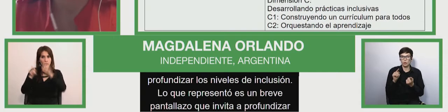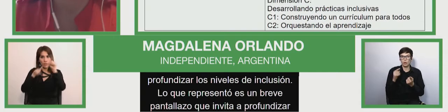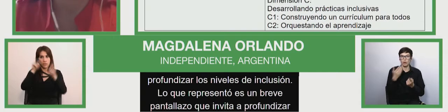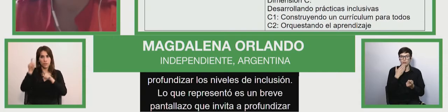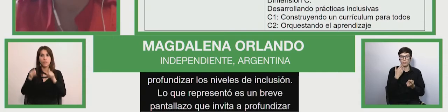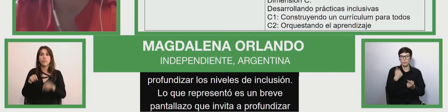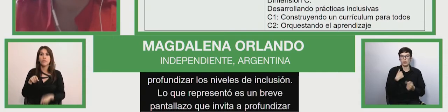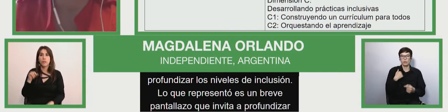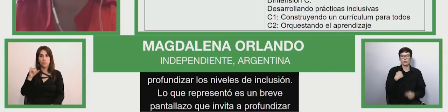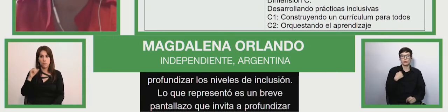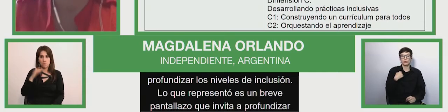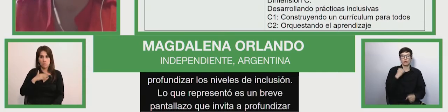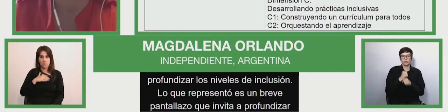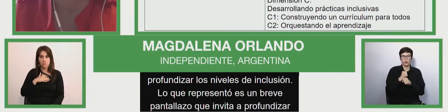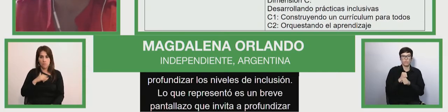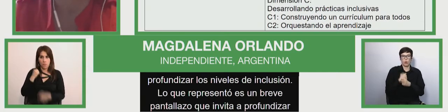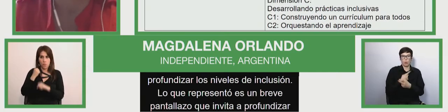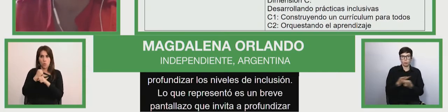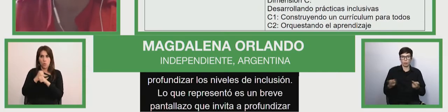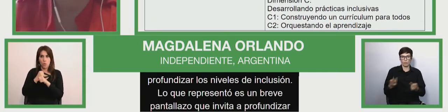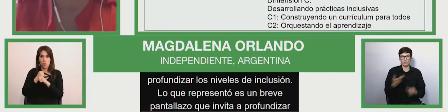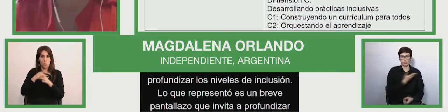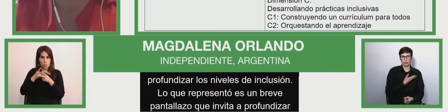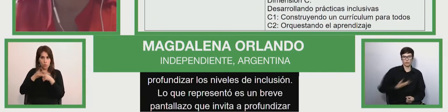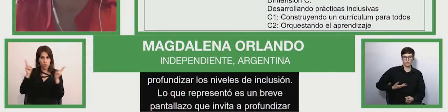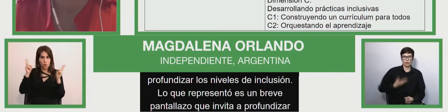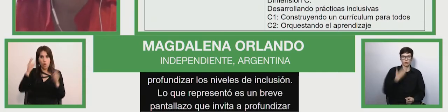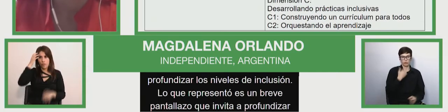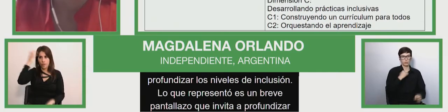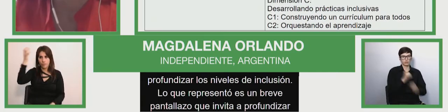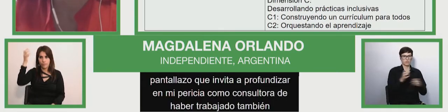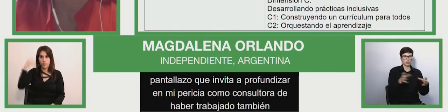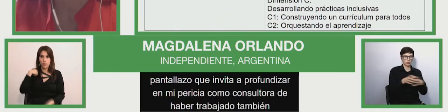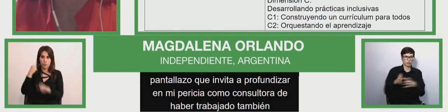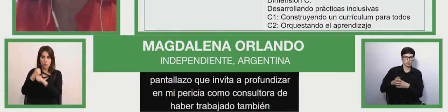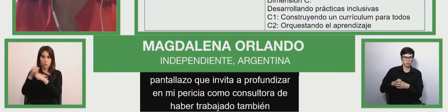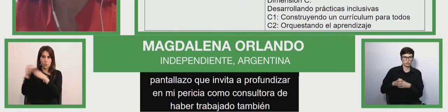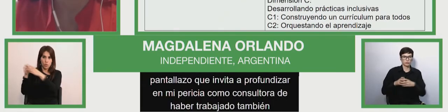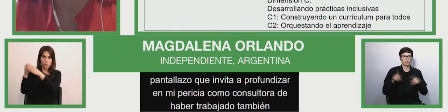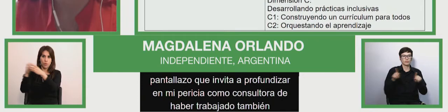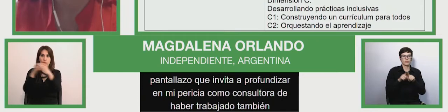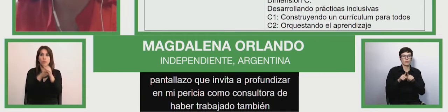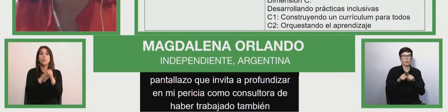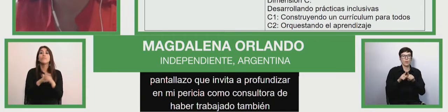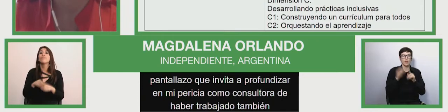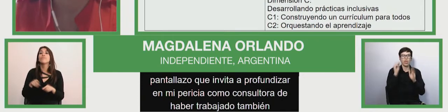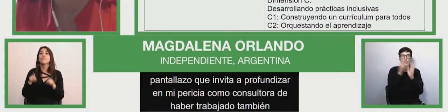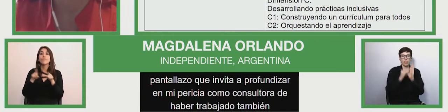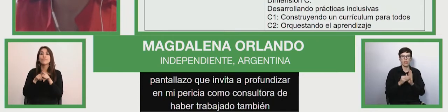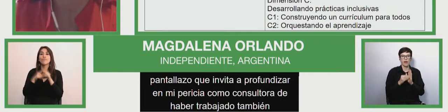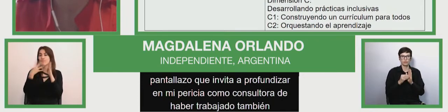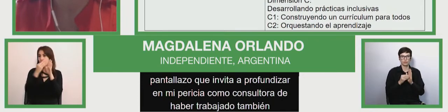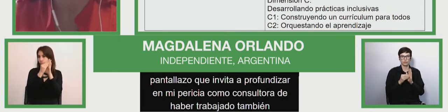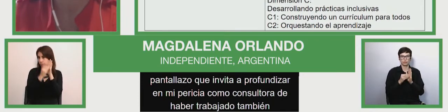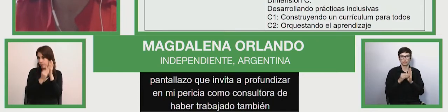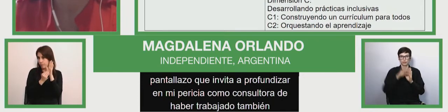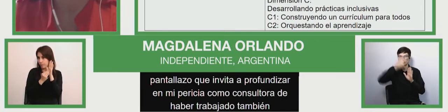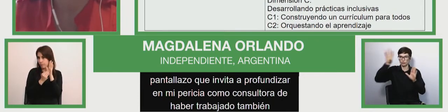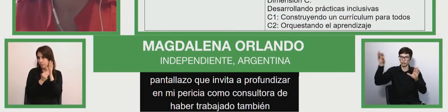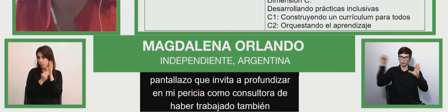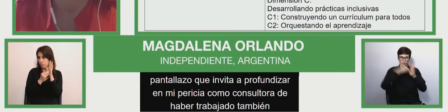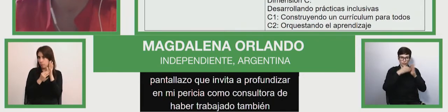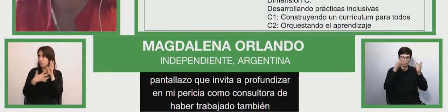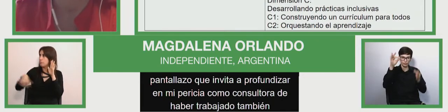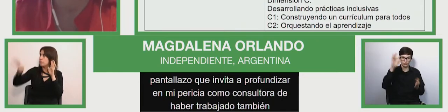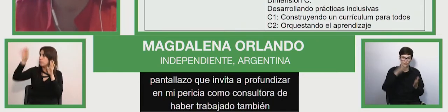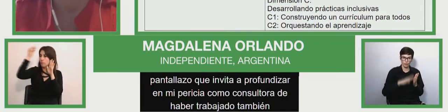también en instancias públicas y haber trabajado también para organizaciones, además de datos desglosados y además de datos sobre la capacidad